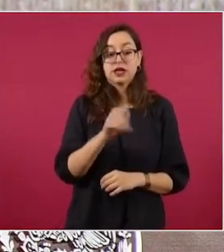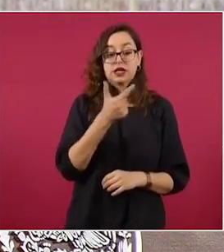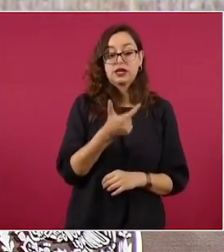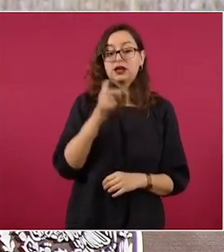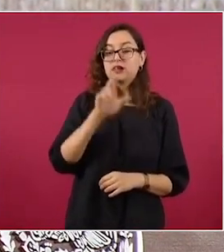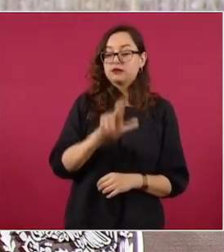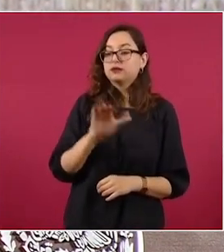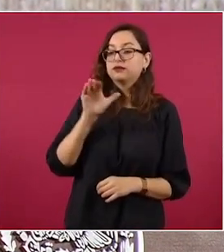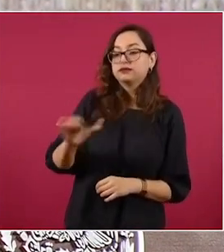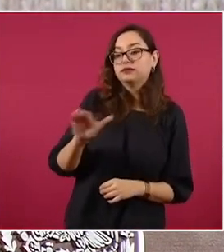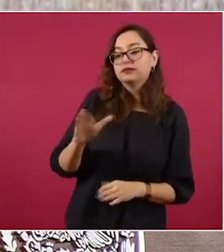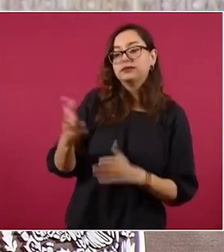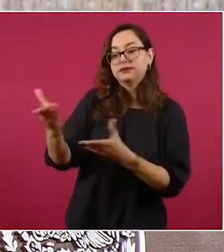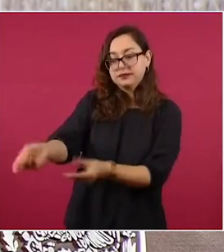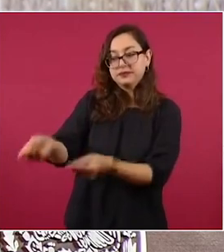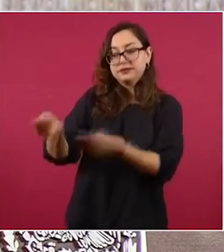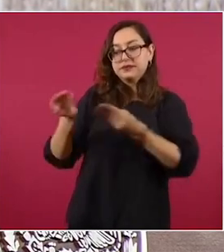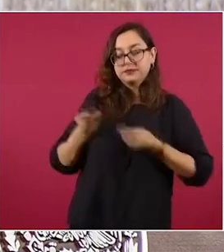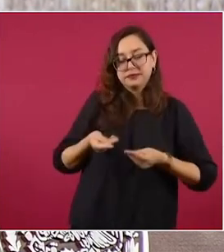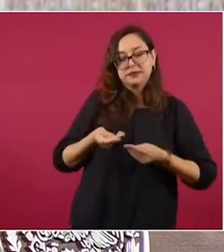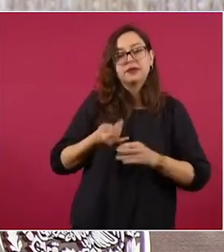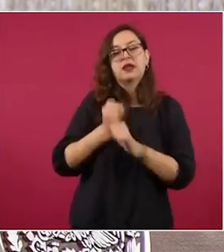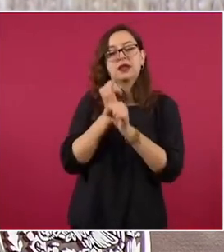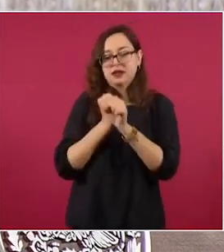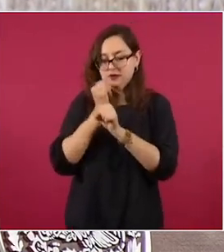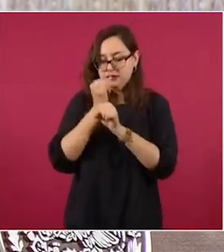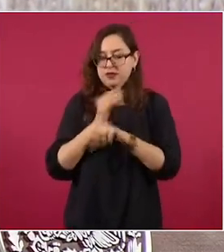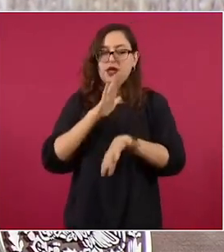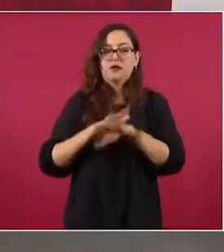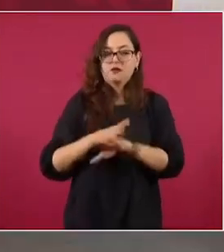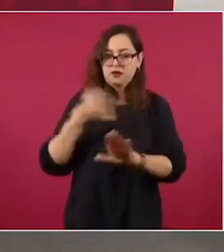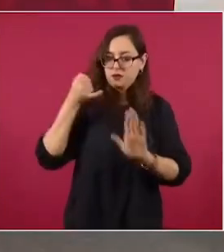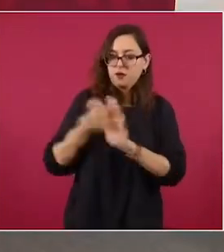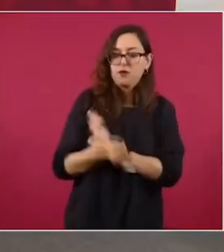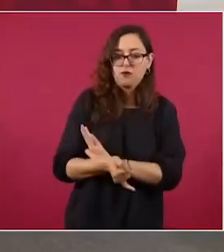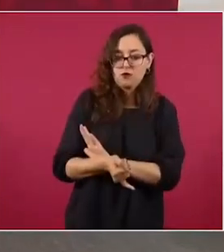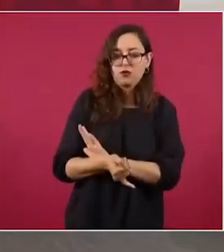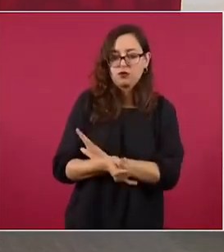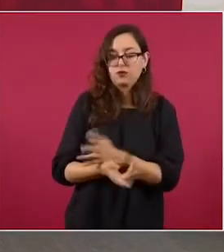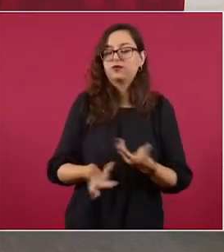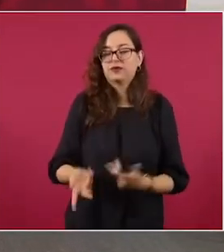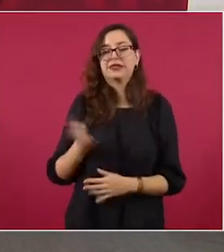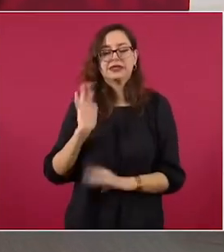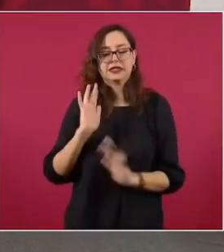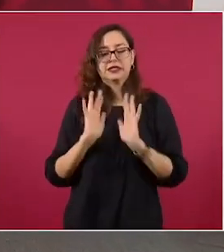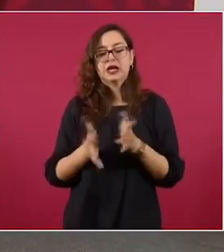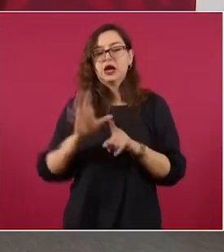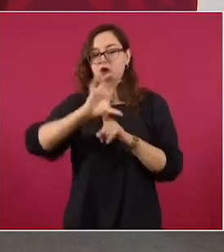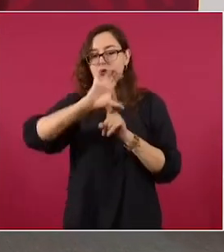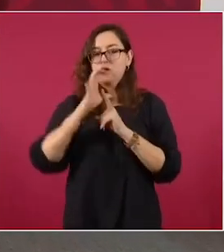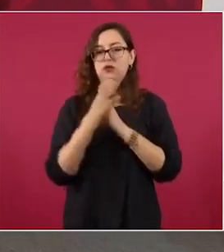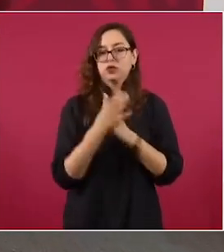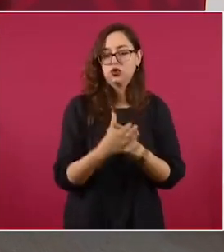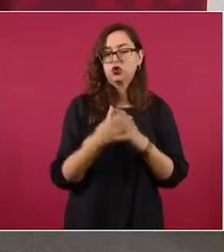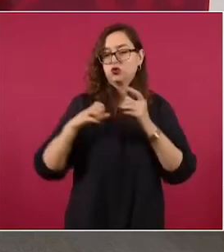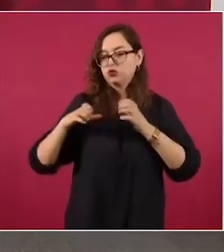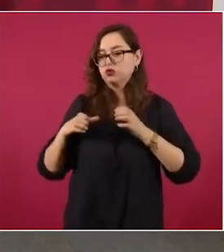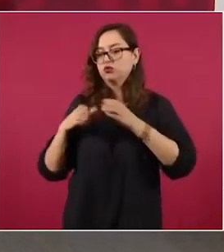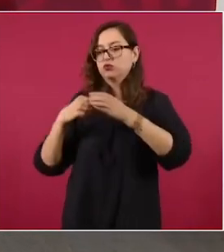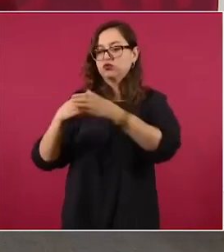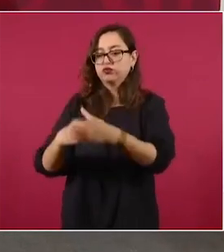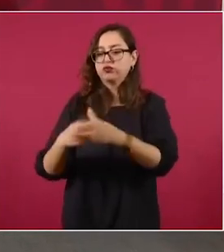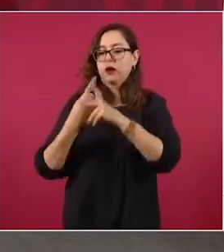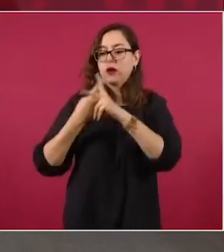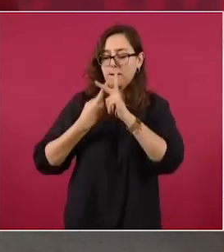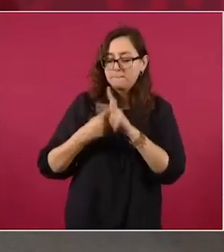ya hay una integración de una comisión de expertos que ya está trabajando